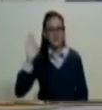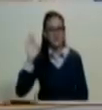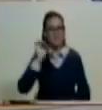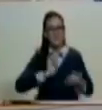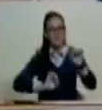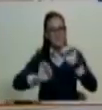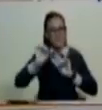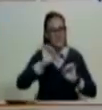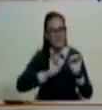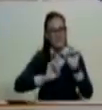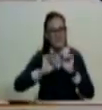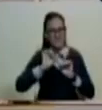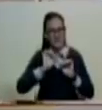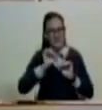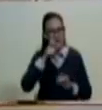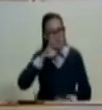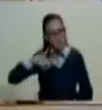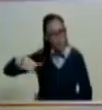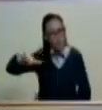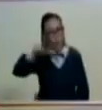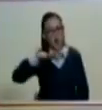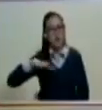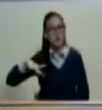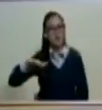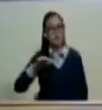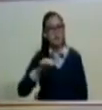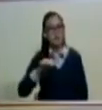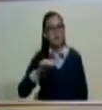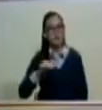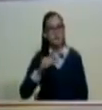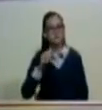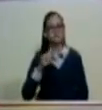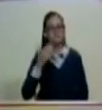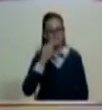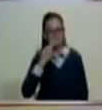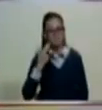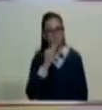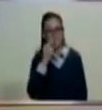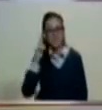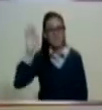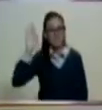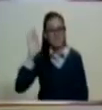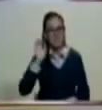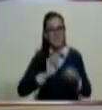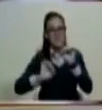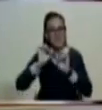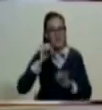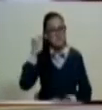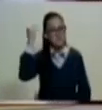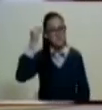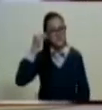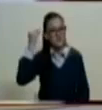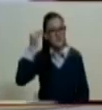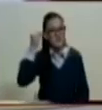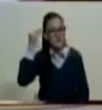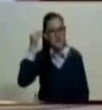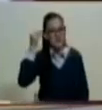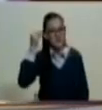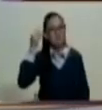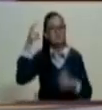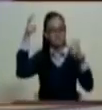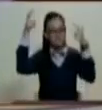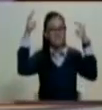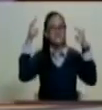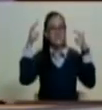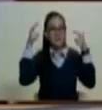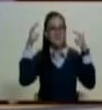nobleza de este pueblo. Juro defender el pensamiento y el legado de Hugo Chávez.